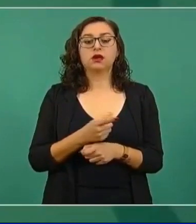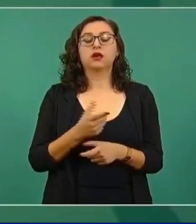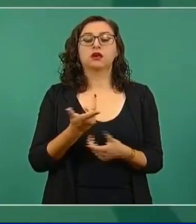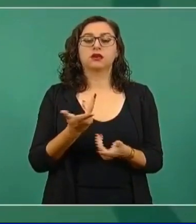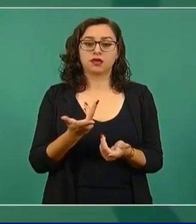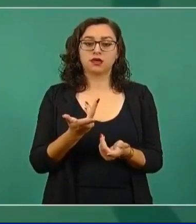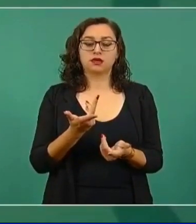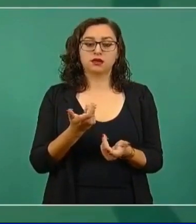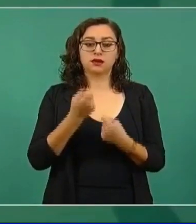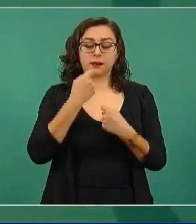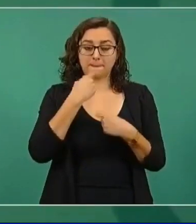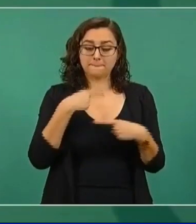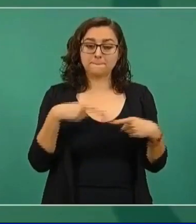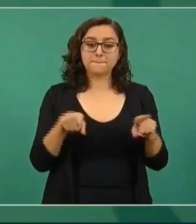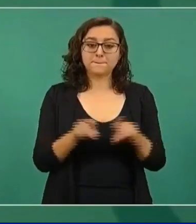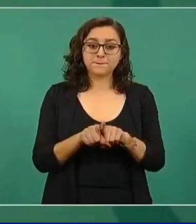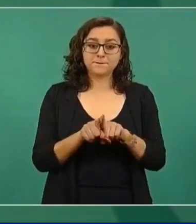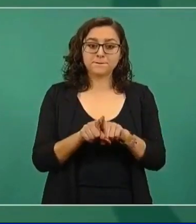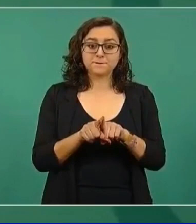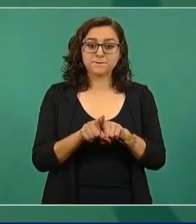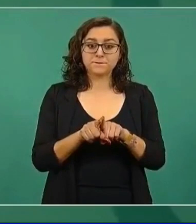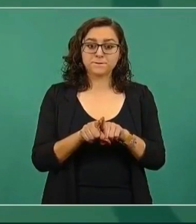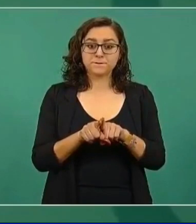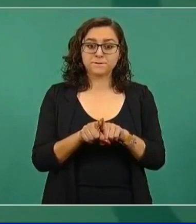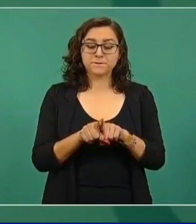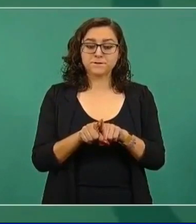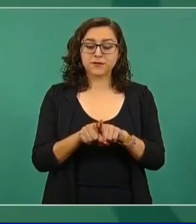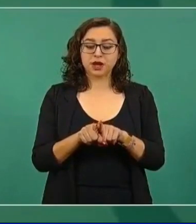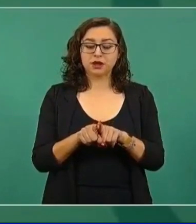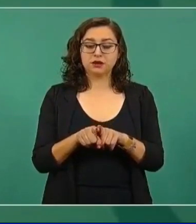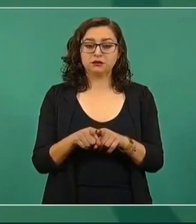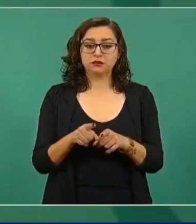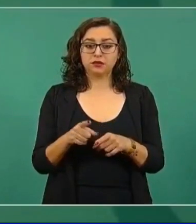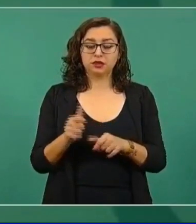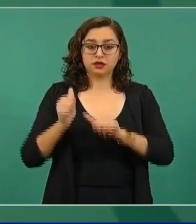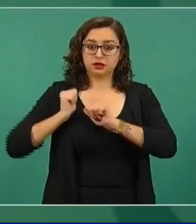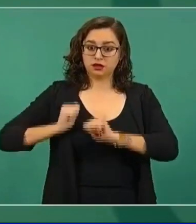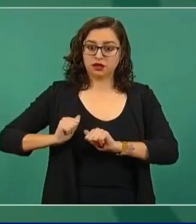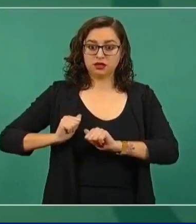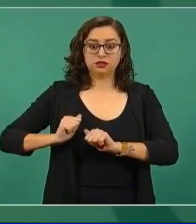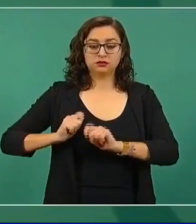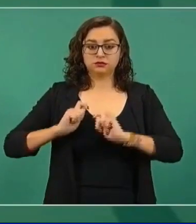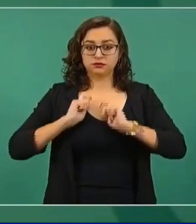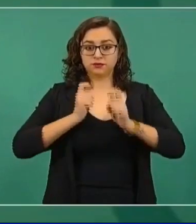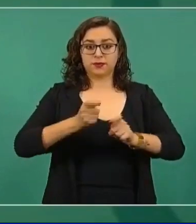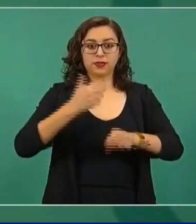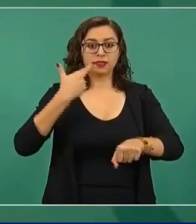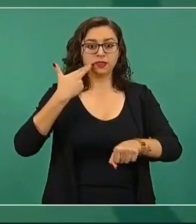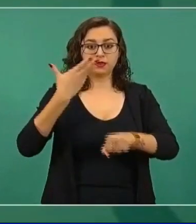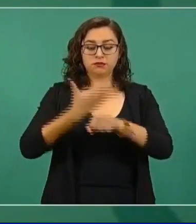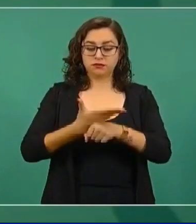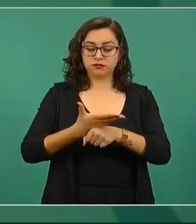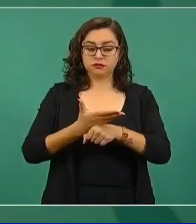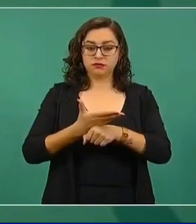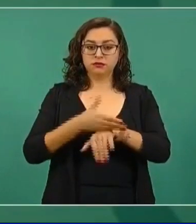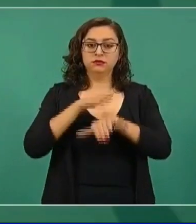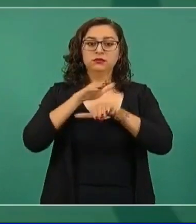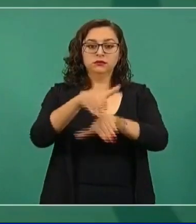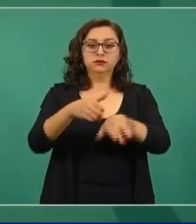el responsable principal de migración.